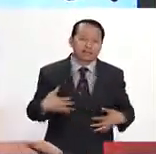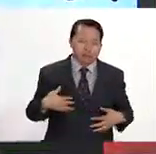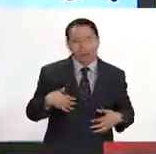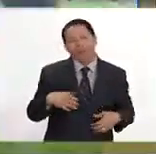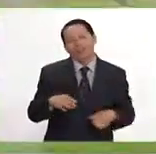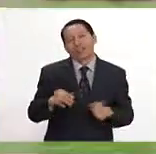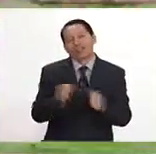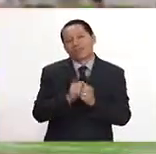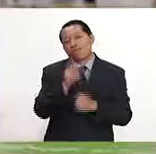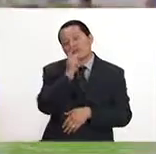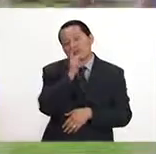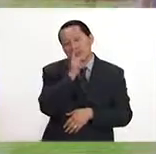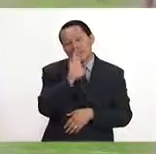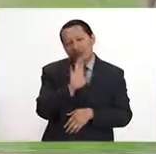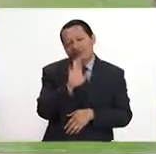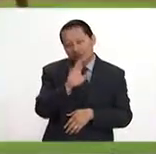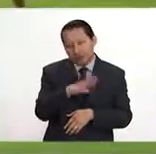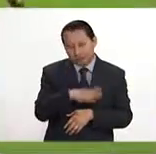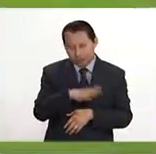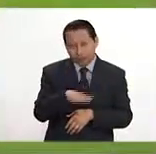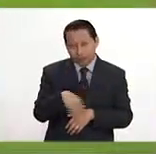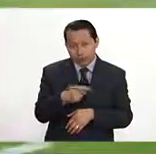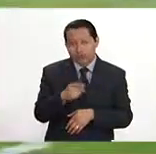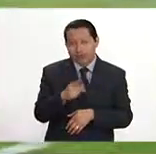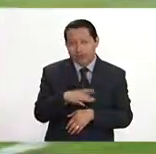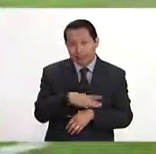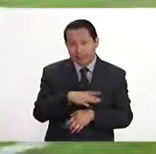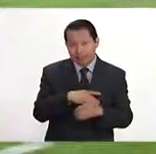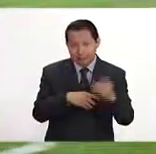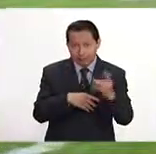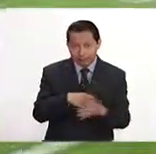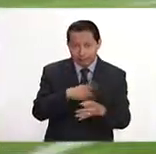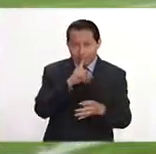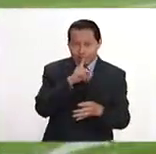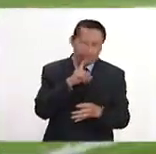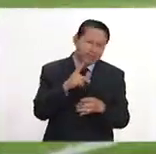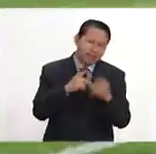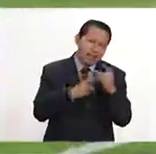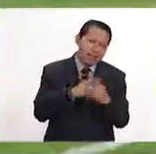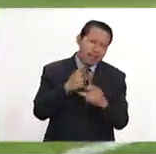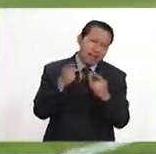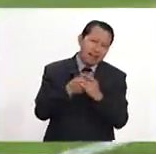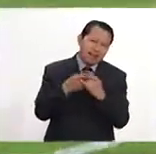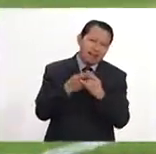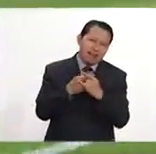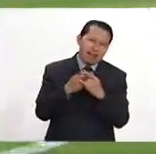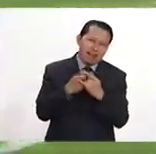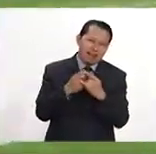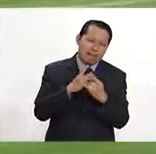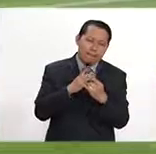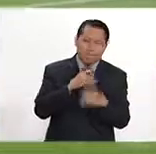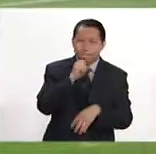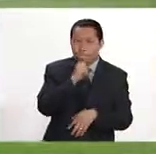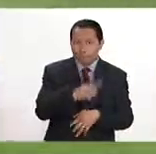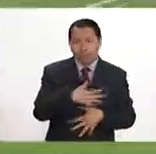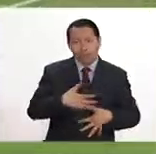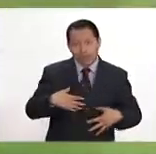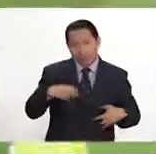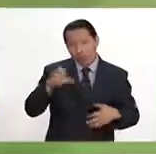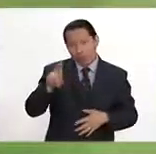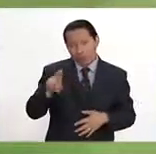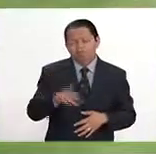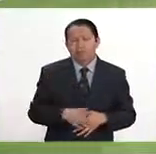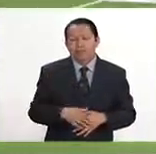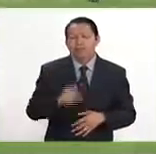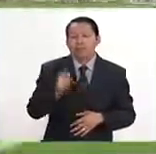contra el papá, no hay que negarlo, porque no solamente le gana, le gana y por goleada en los últimos encuentros que ha tenido Tigres contra